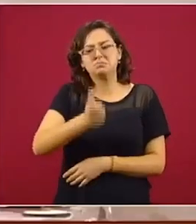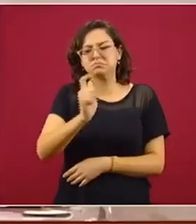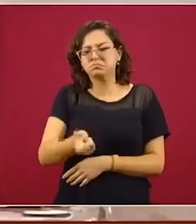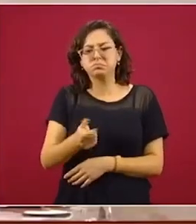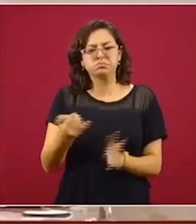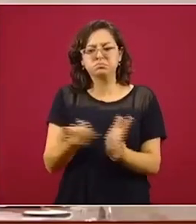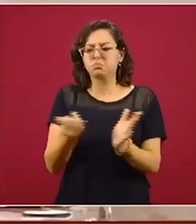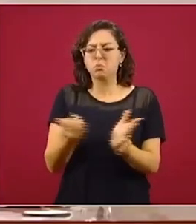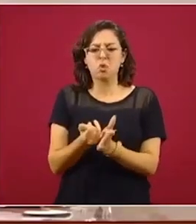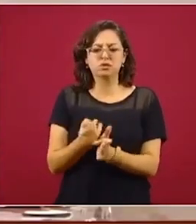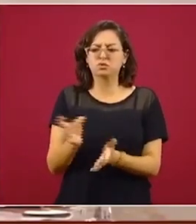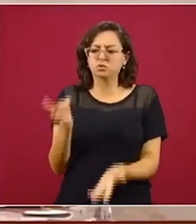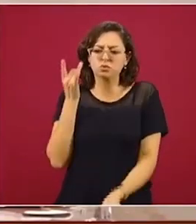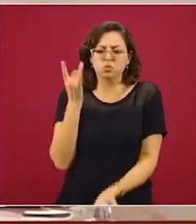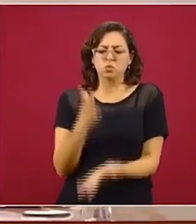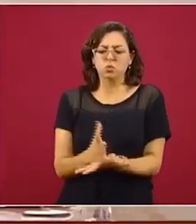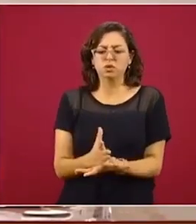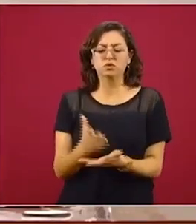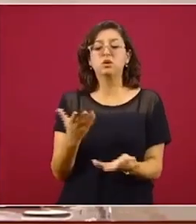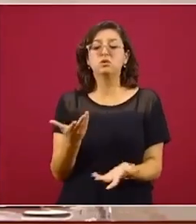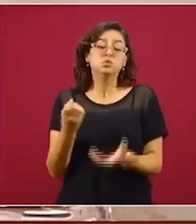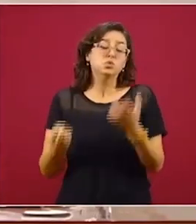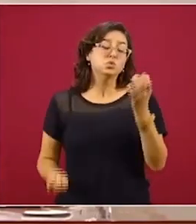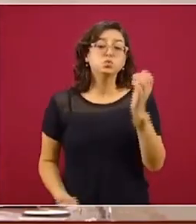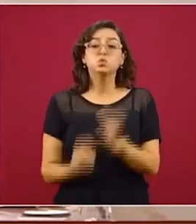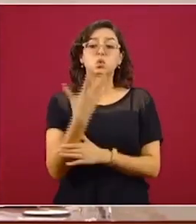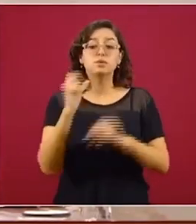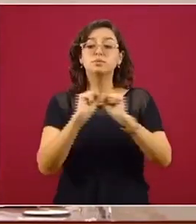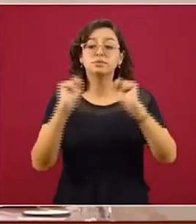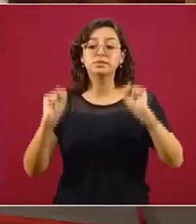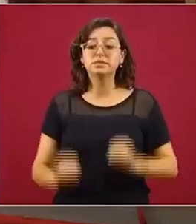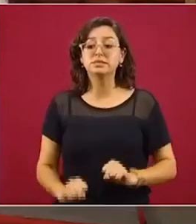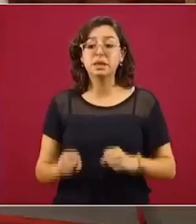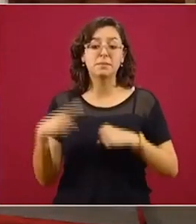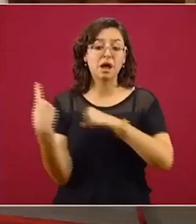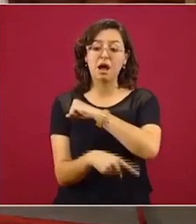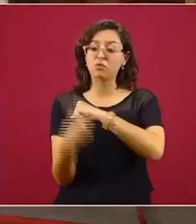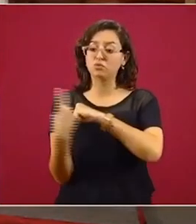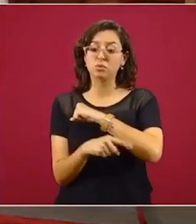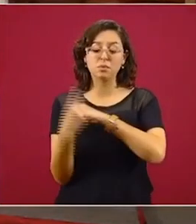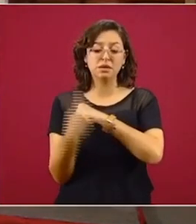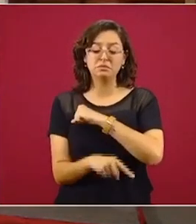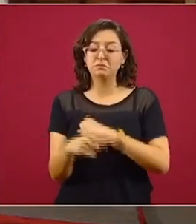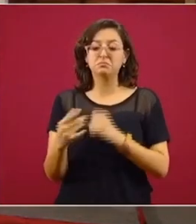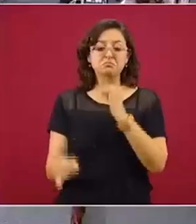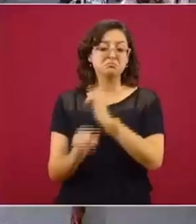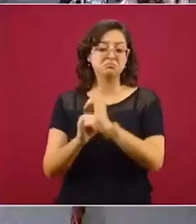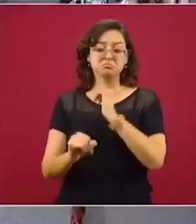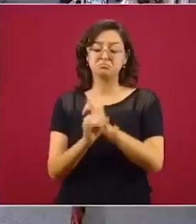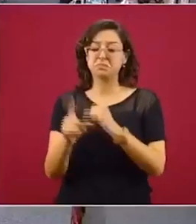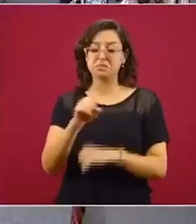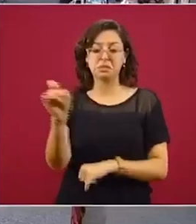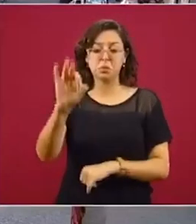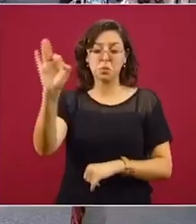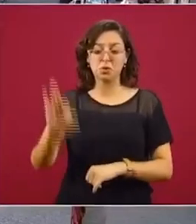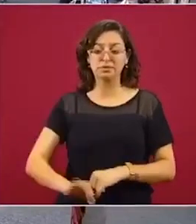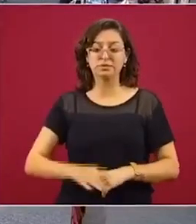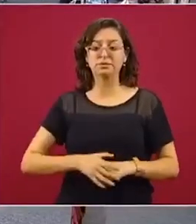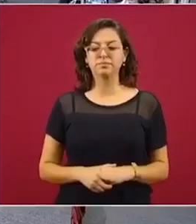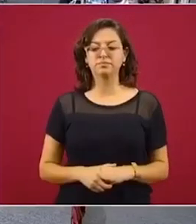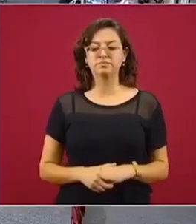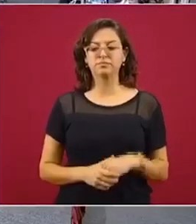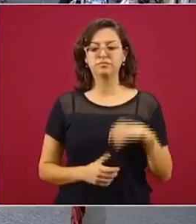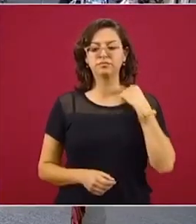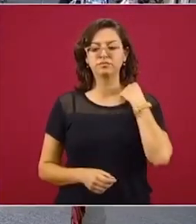aportaciones, es decir, estamos ante otro sistema totalmente automatizado y electrónico.